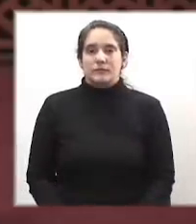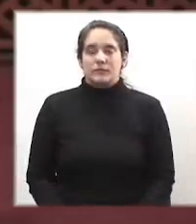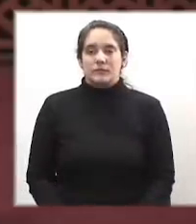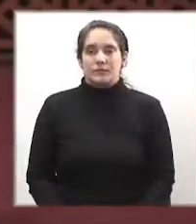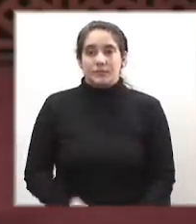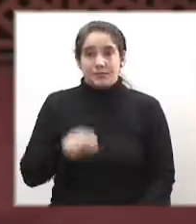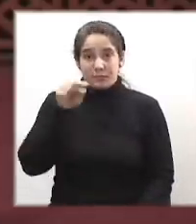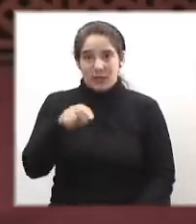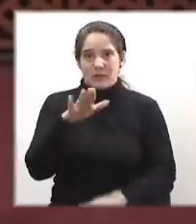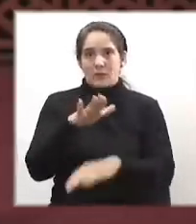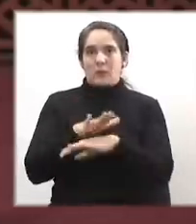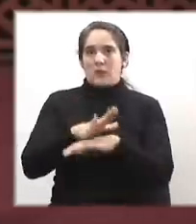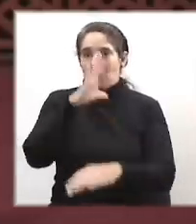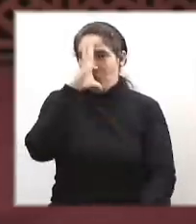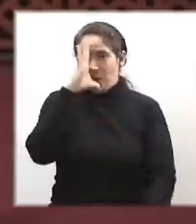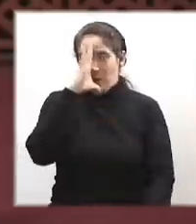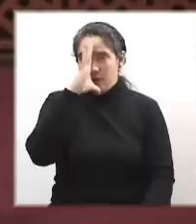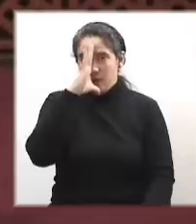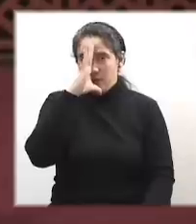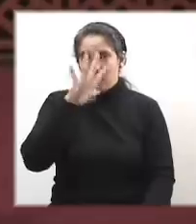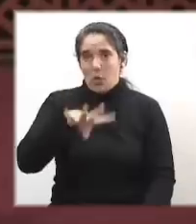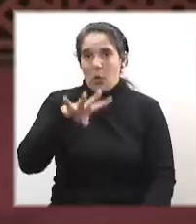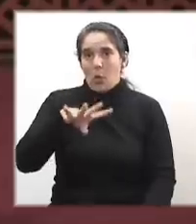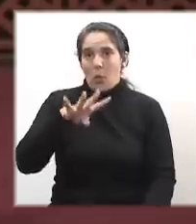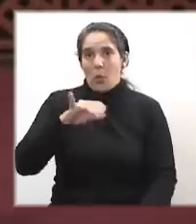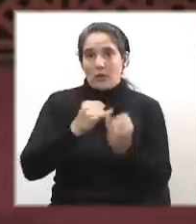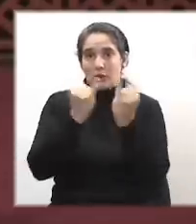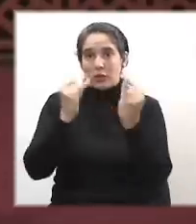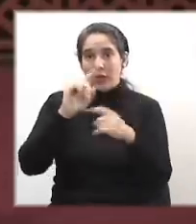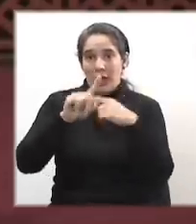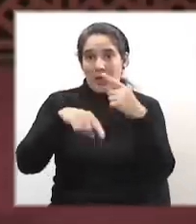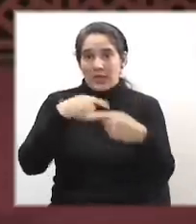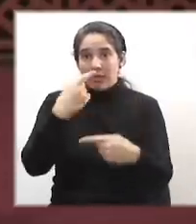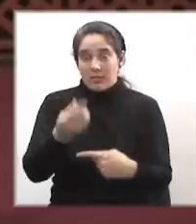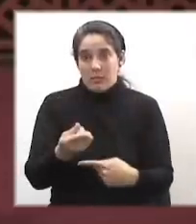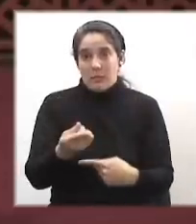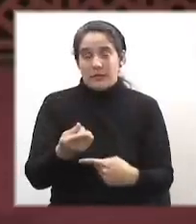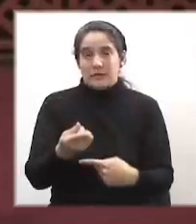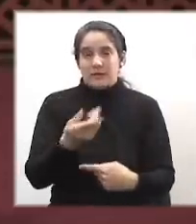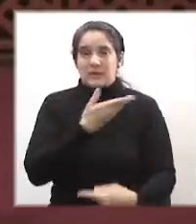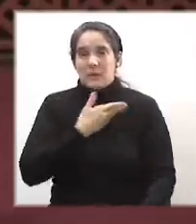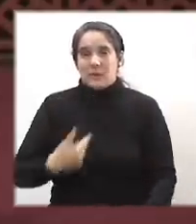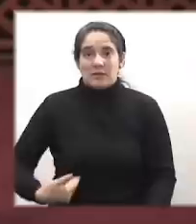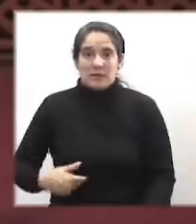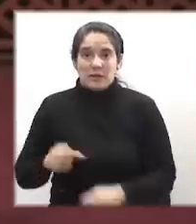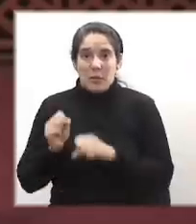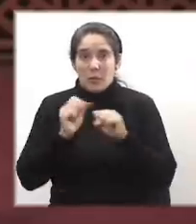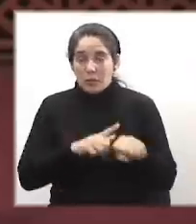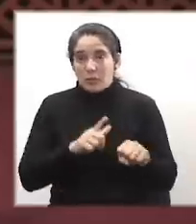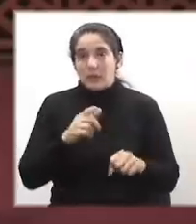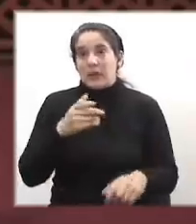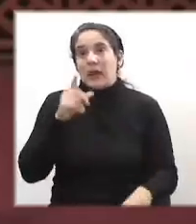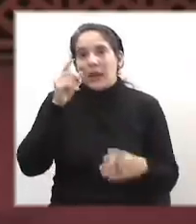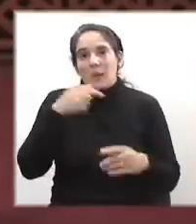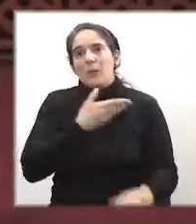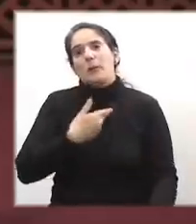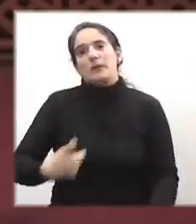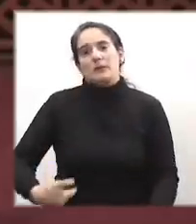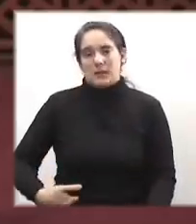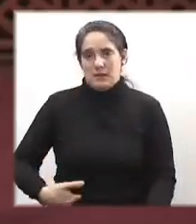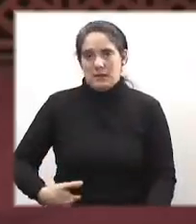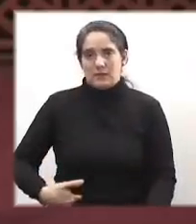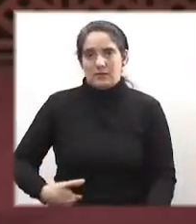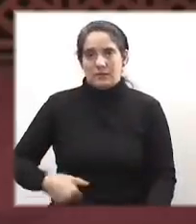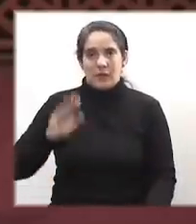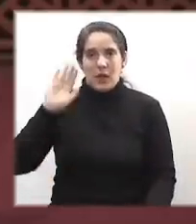En ese mismo mes de febrero, cuatro días después del desconocimiento de la autoridad presidencial, el propio Presidente de la